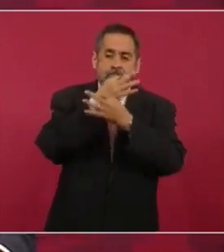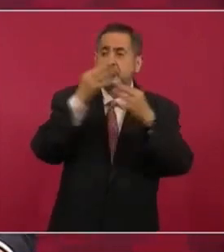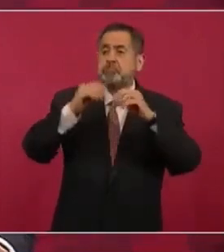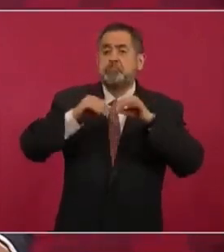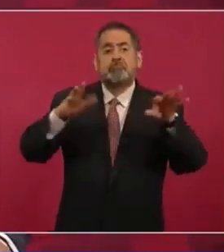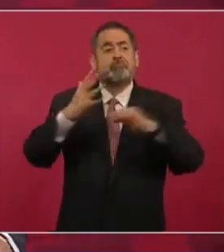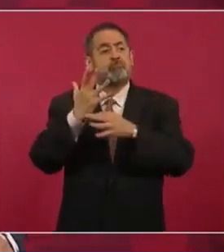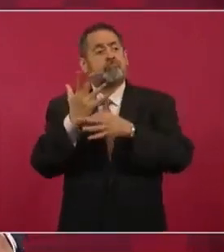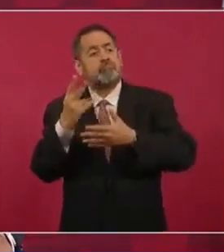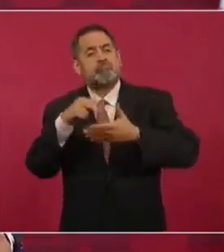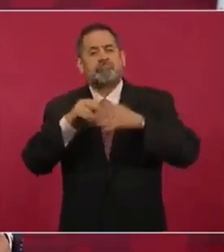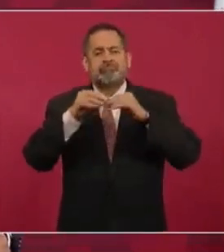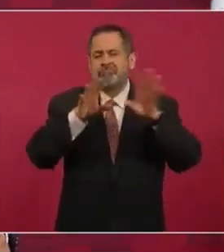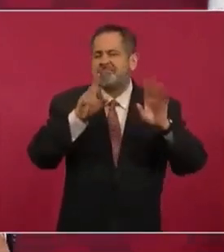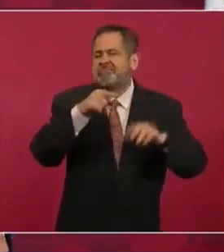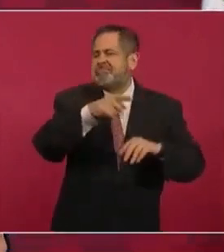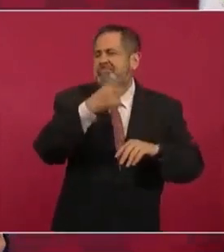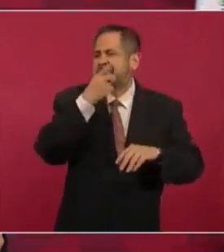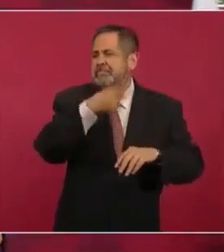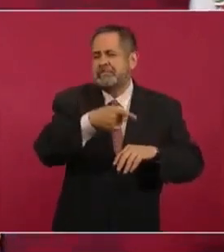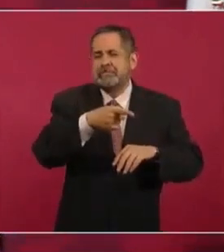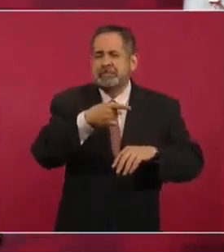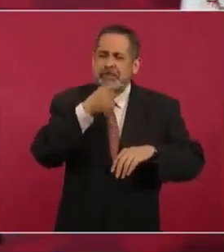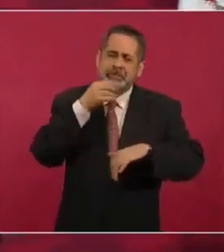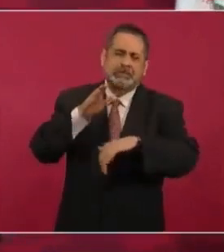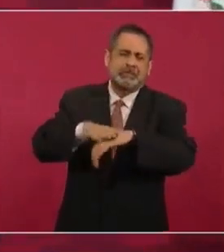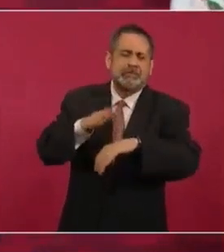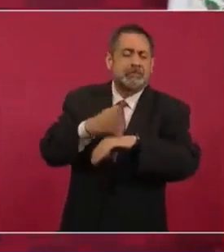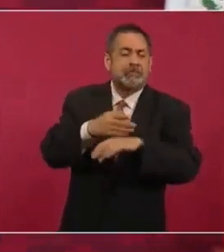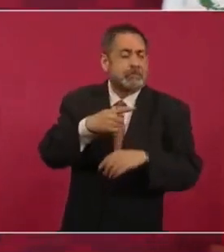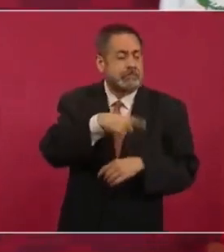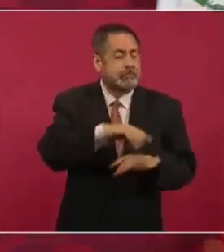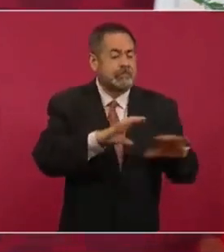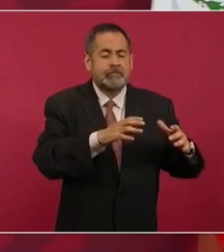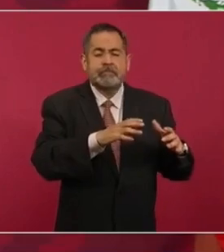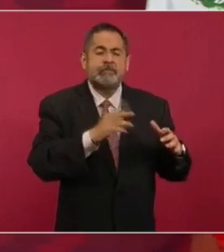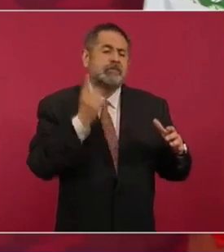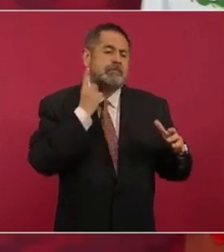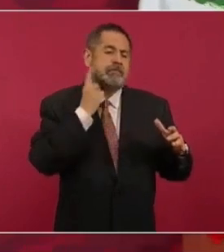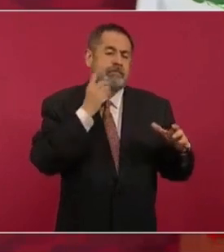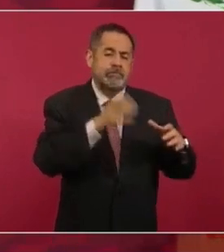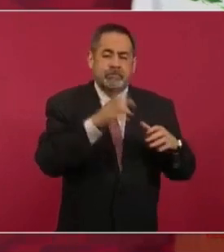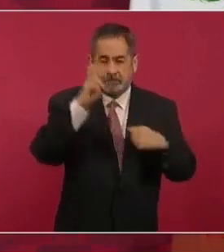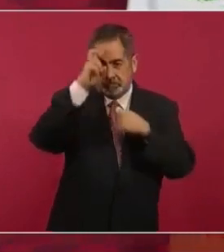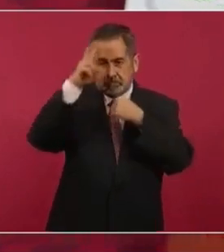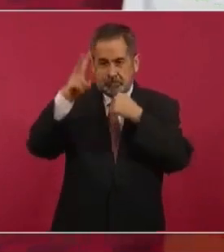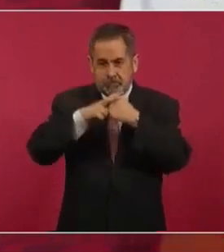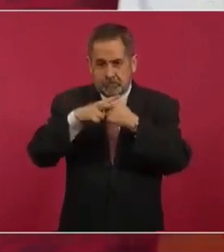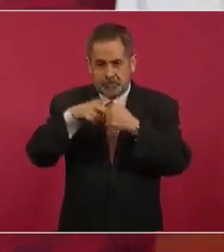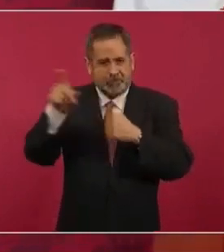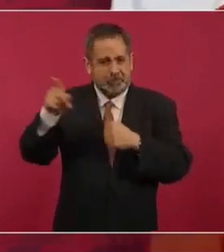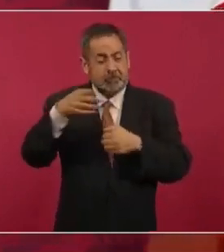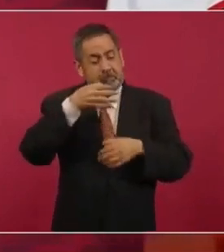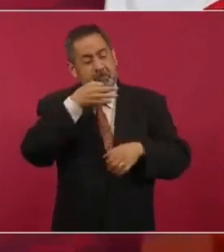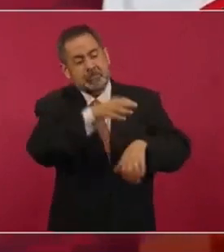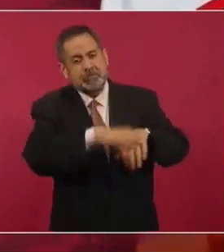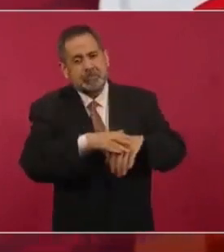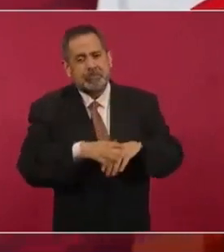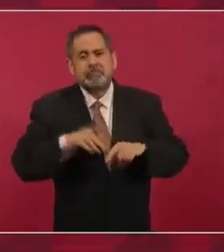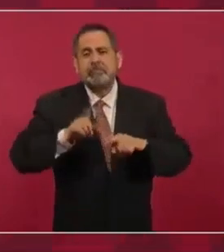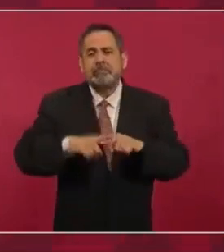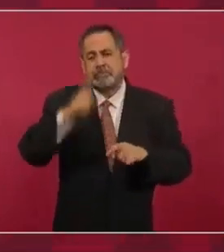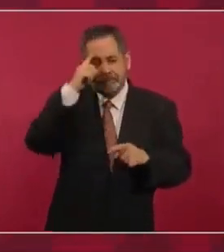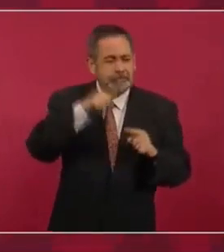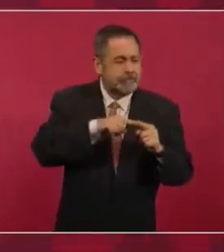pronunciamiento o la condena de los diputados de Europa sale de aquí,